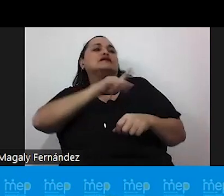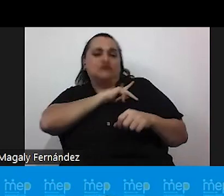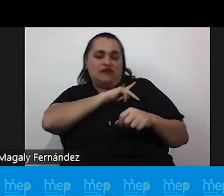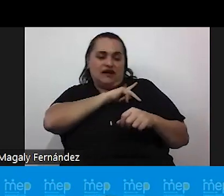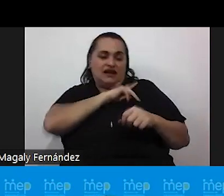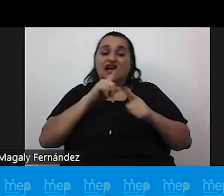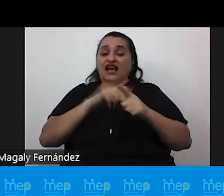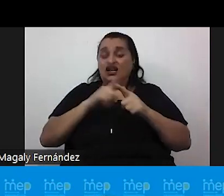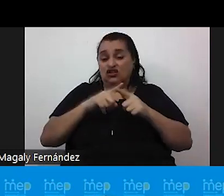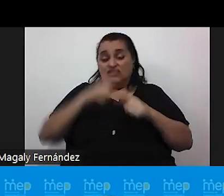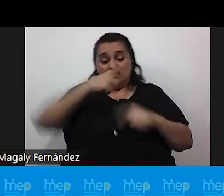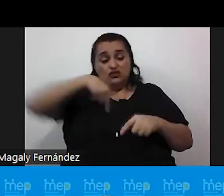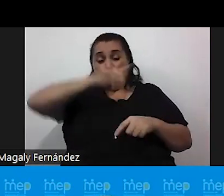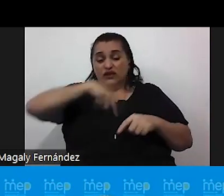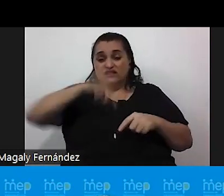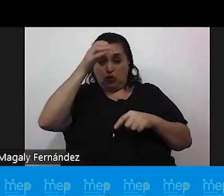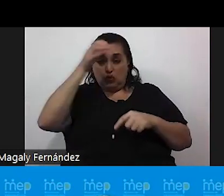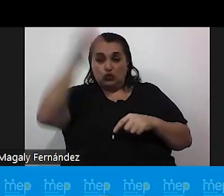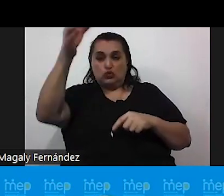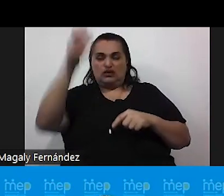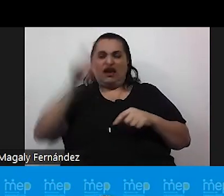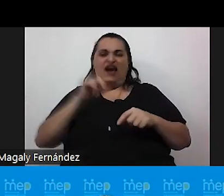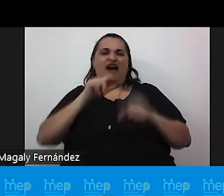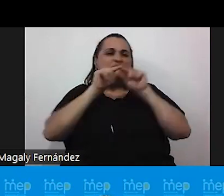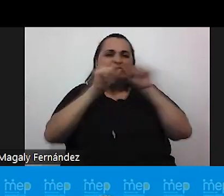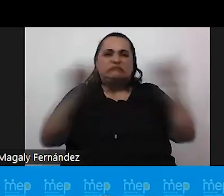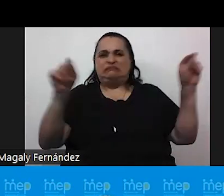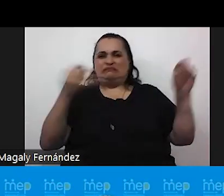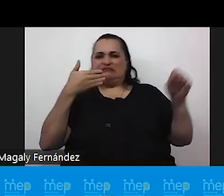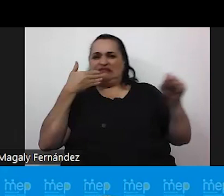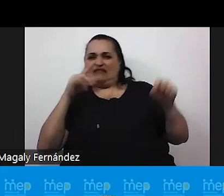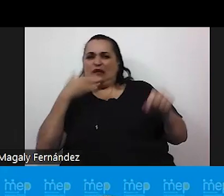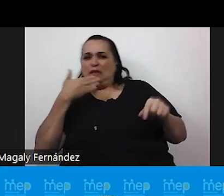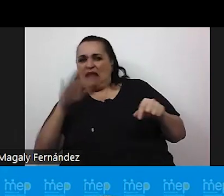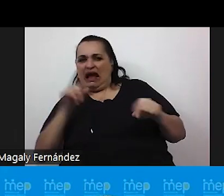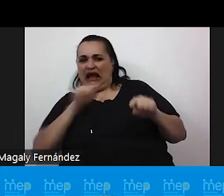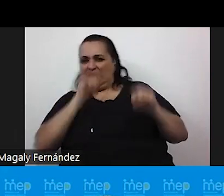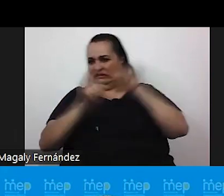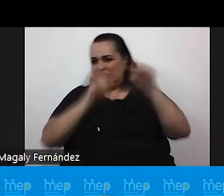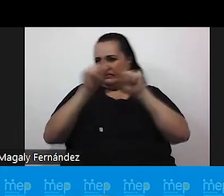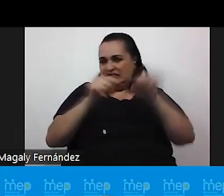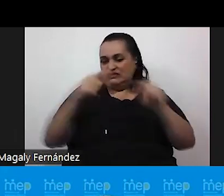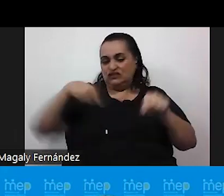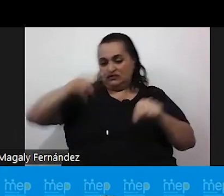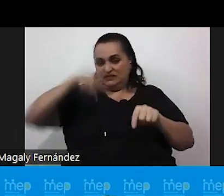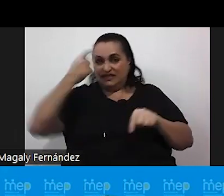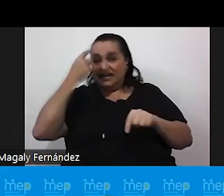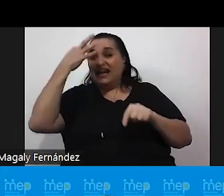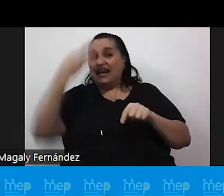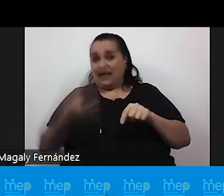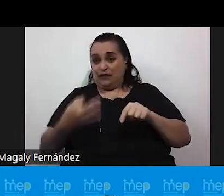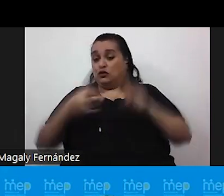común nuestra cultura el choteo hablar mal que hemos creído que cuando entre personas menores